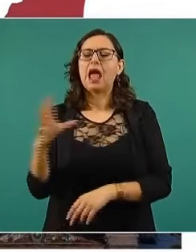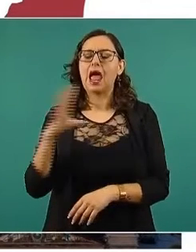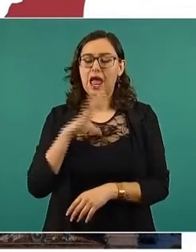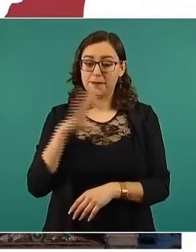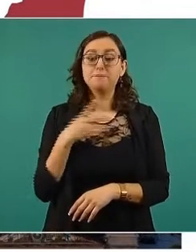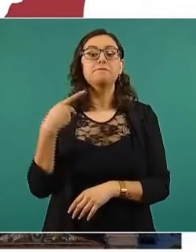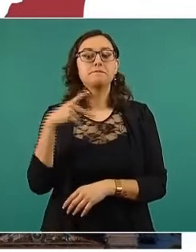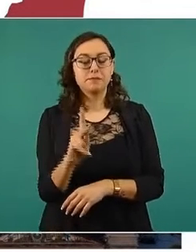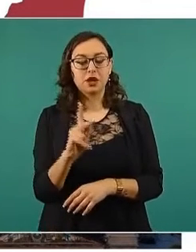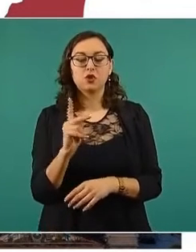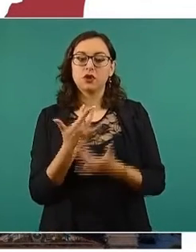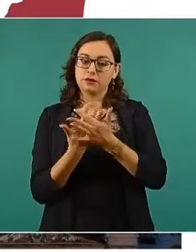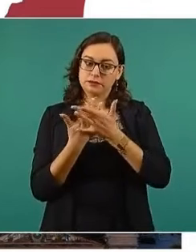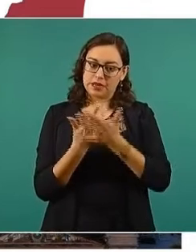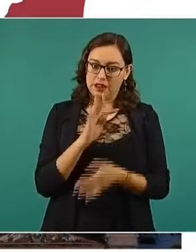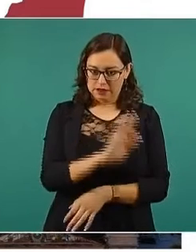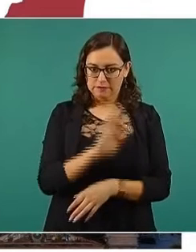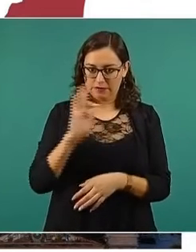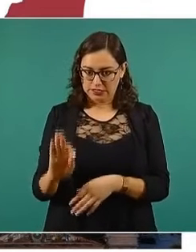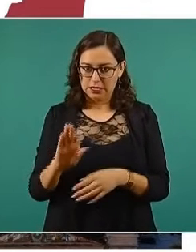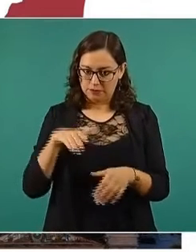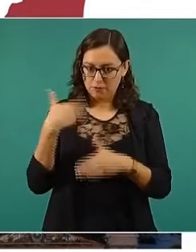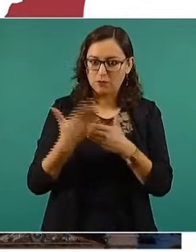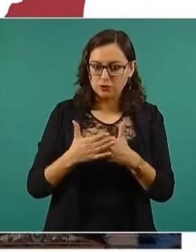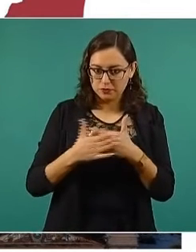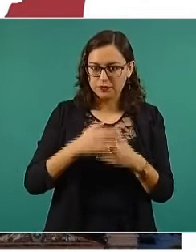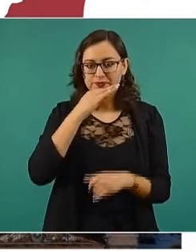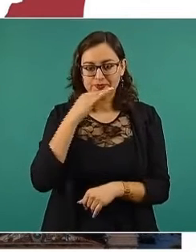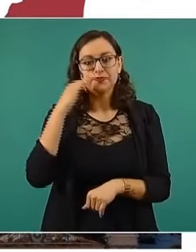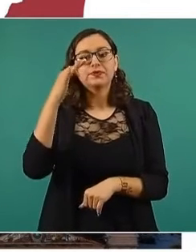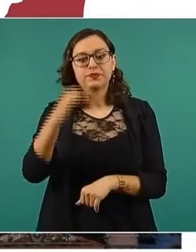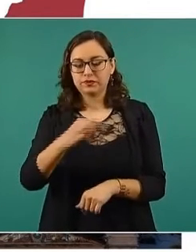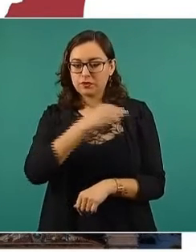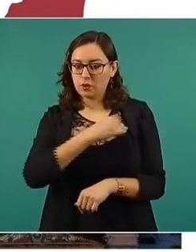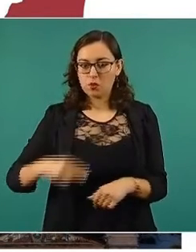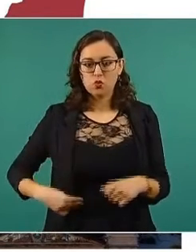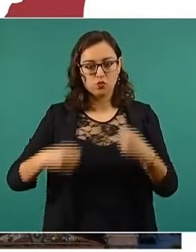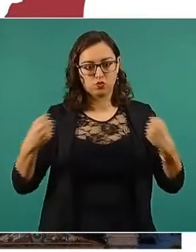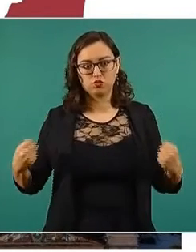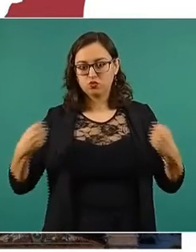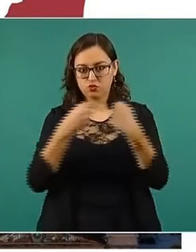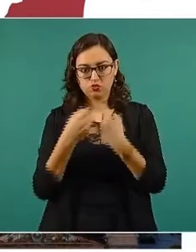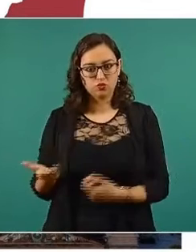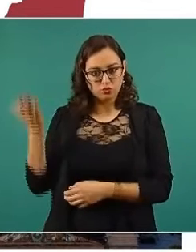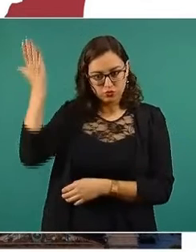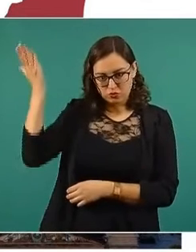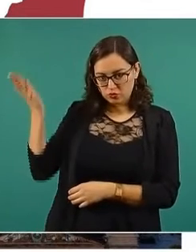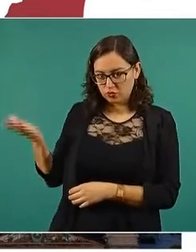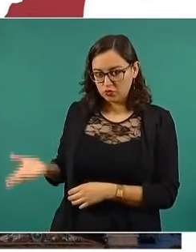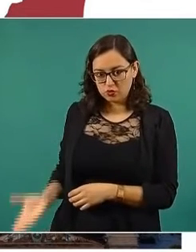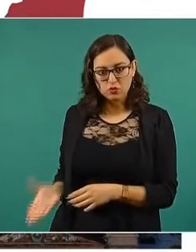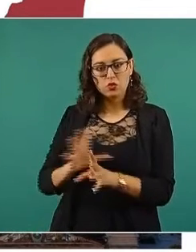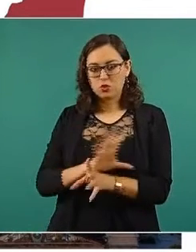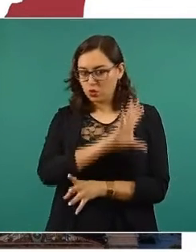a ver la fecha que les tocaría Tamaulipas, pero están contemplados todos los municipios, Camargo, Guerrero, Gustavo Díaz Ordaz,